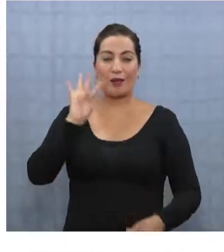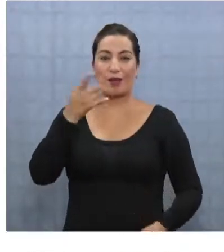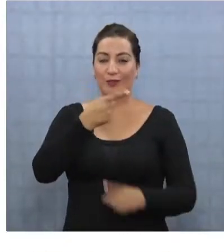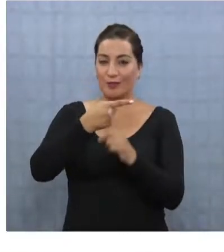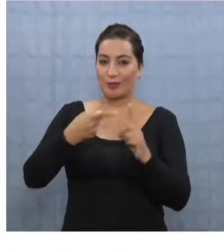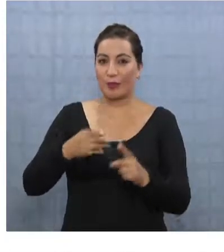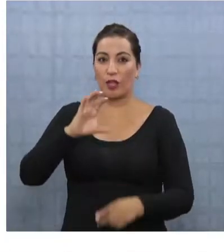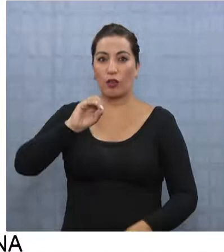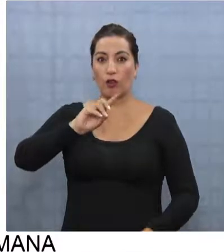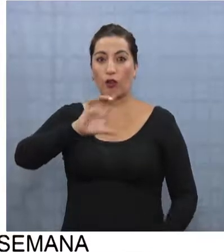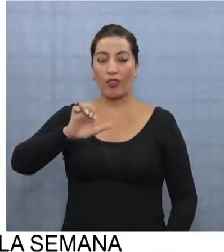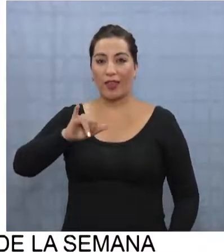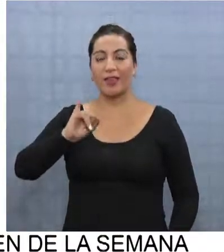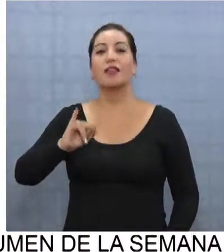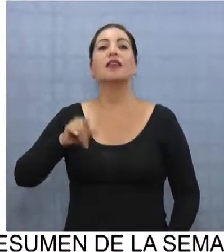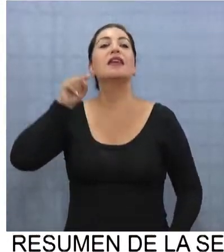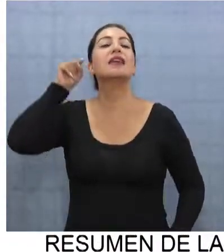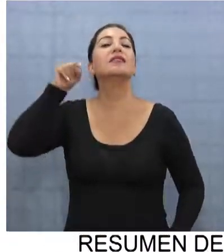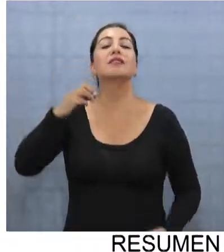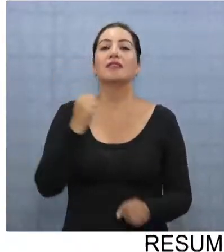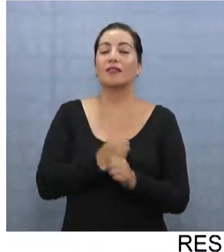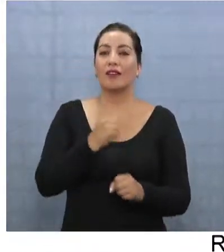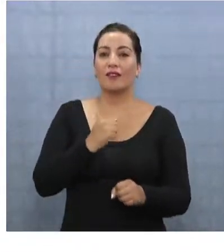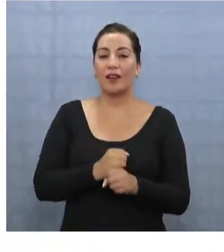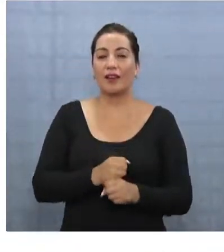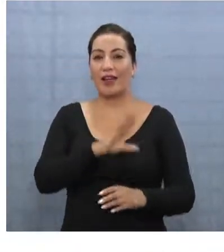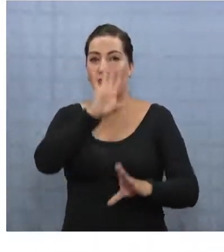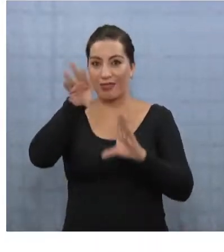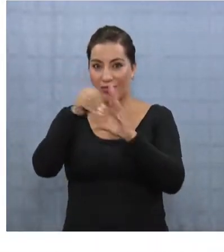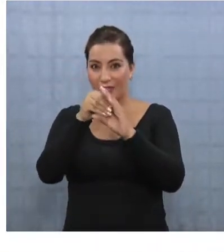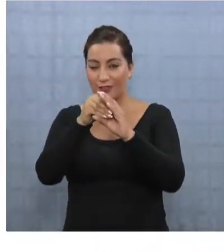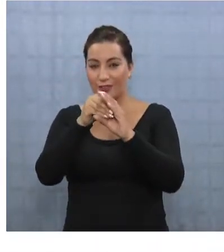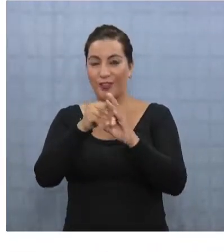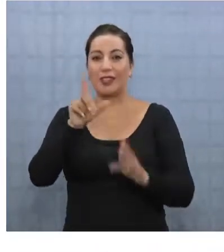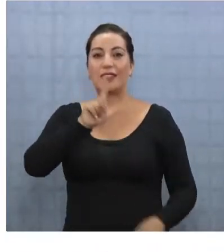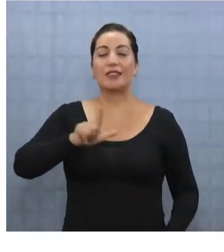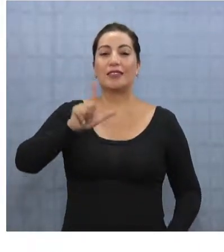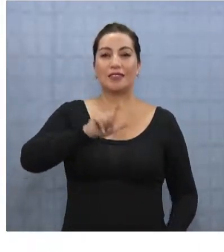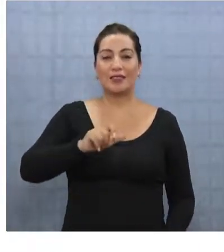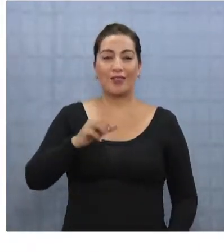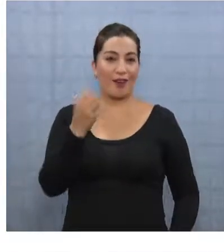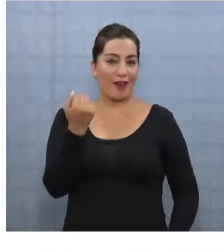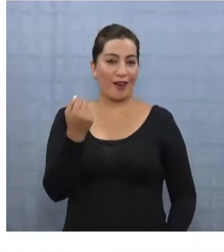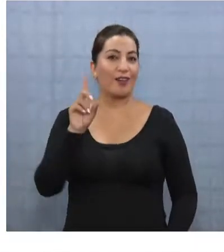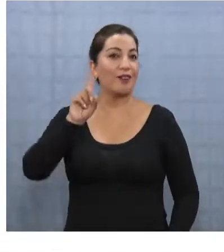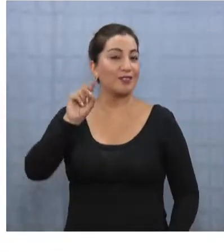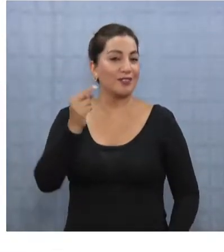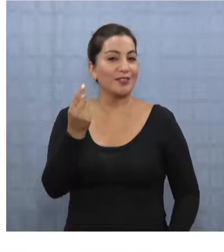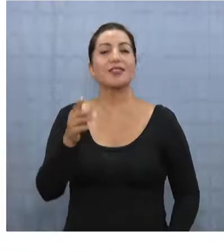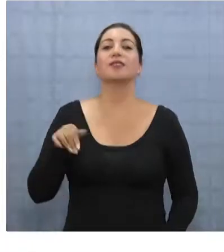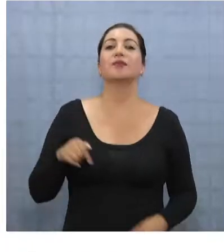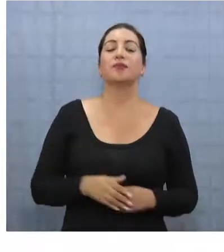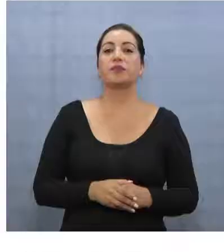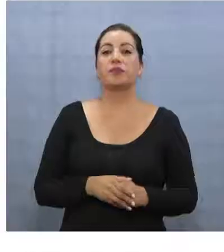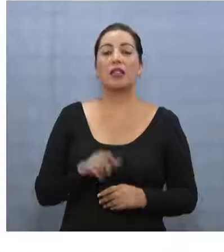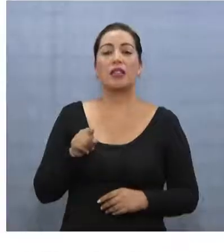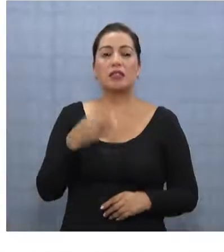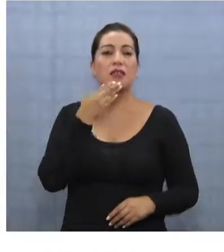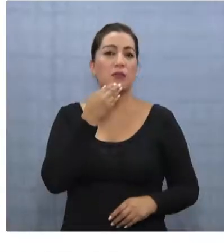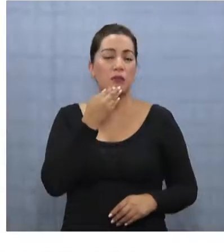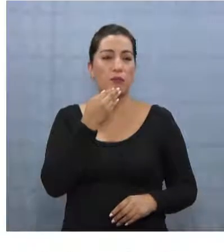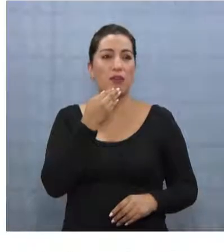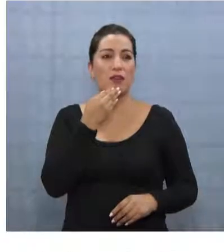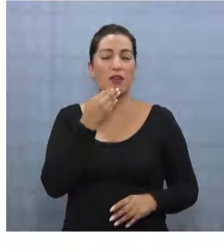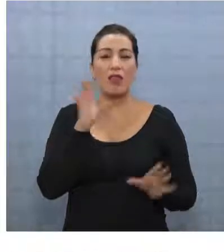básico a cuarto medio, el CODEI trabaja en dependencias del Liceo A11 en horario de 8.30 a 16.45